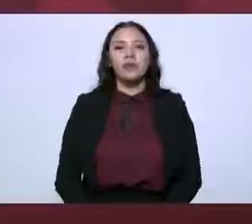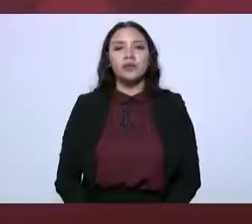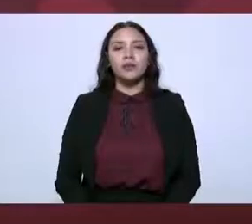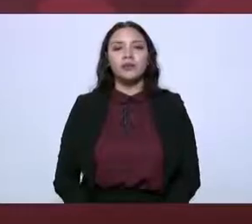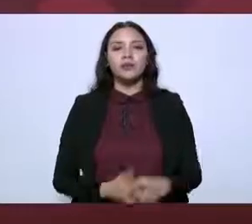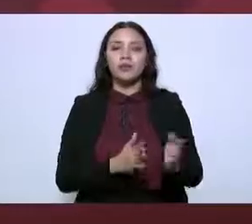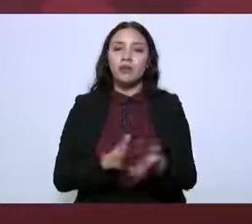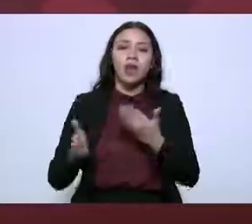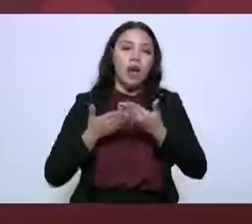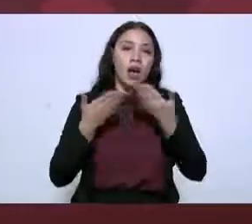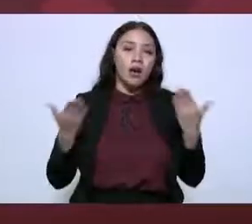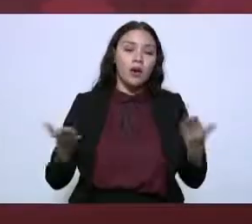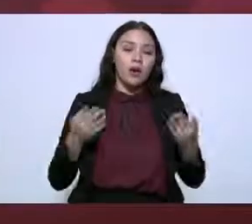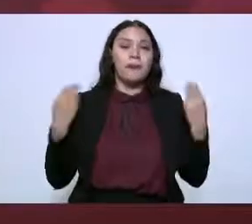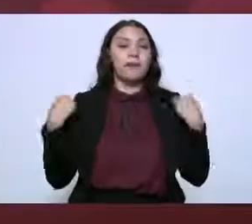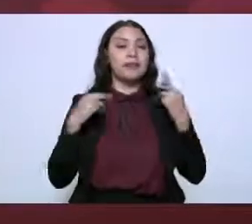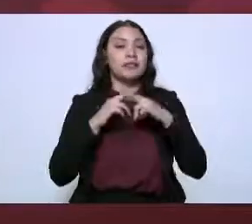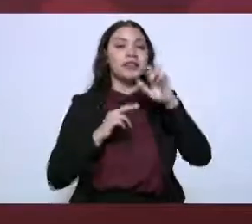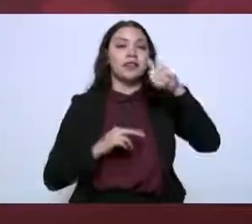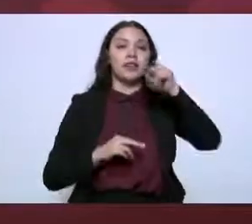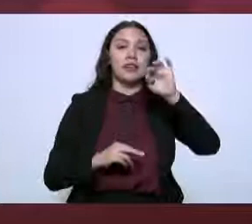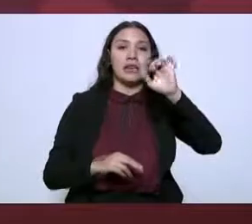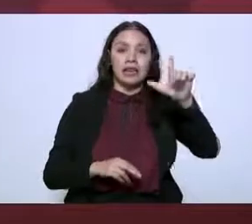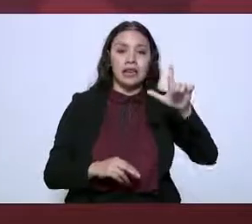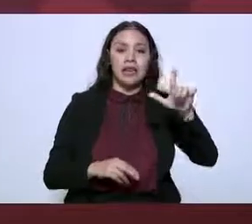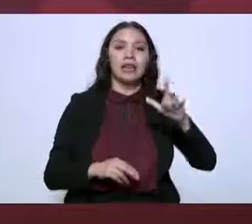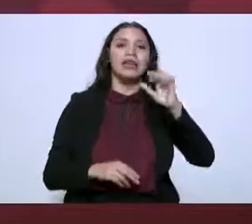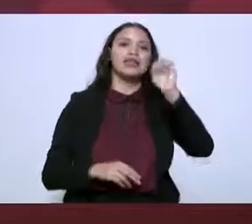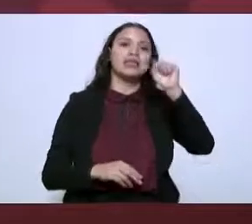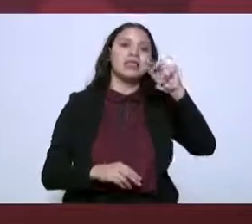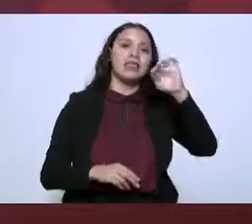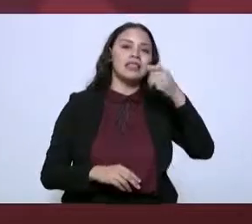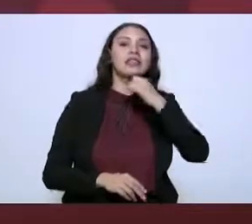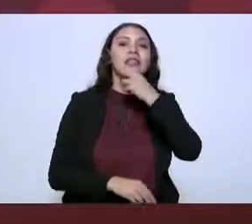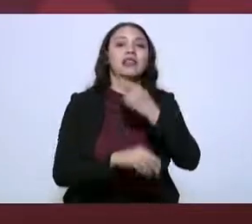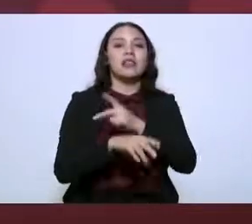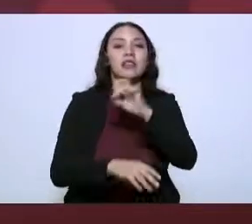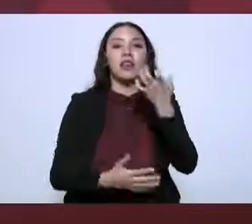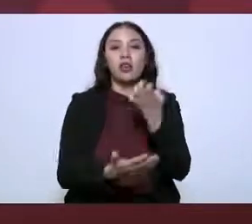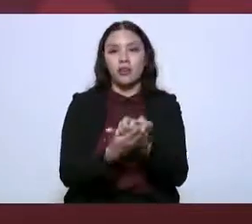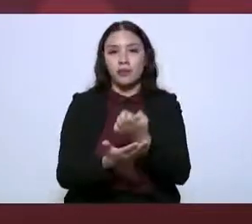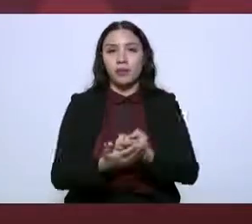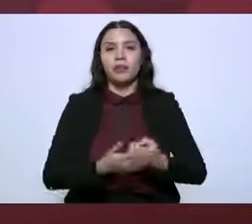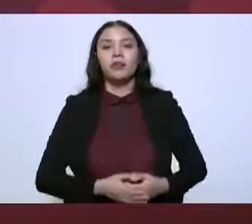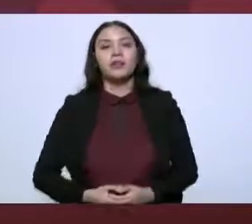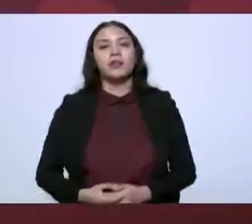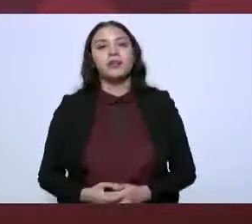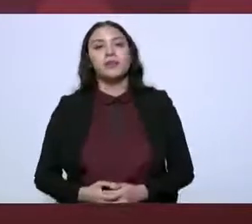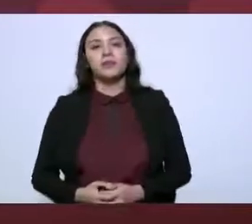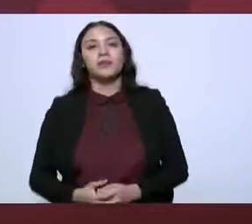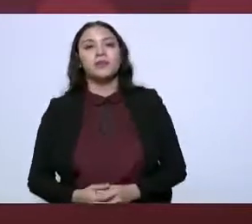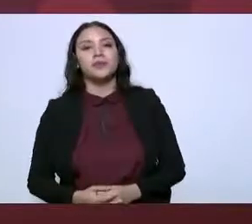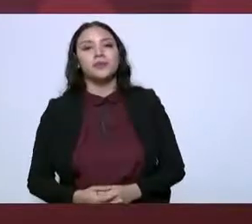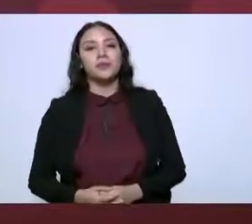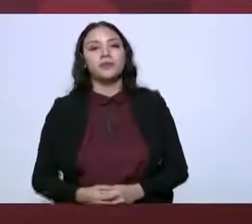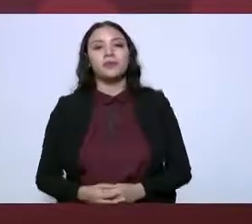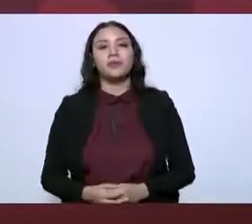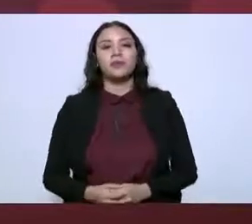Seguidamente interviene la maestra Raquel Buenrostro Sánchez, secretaria de Economía. Buenas noches, presidente.